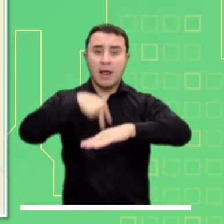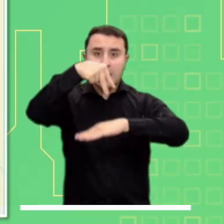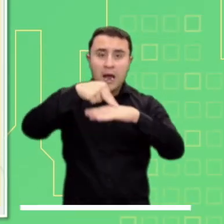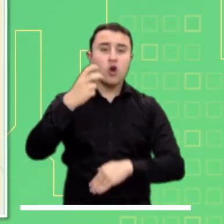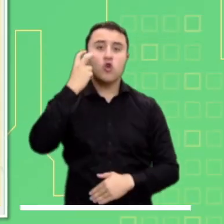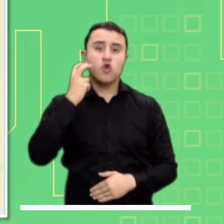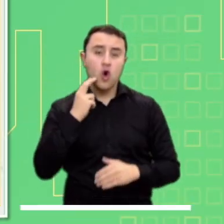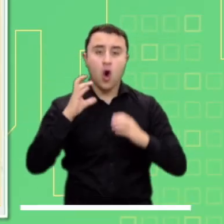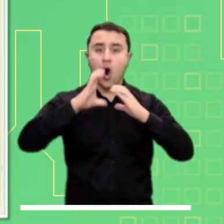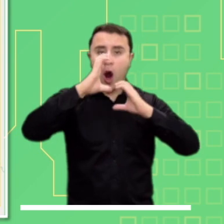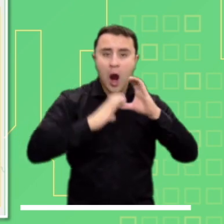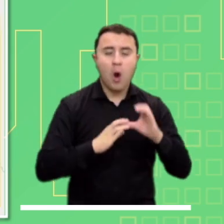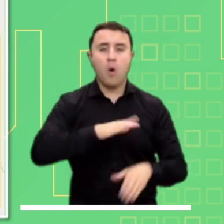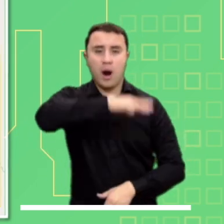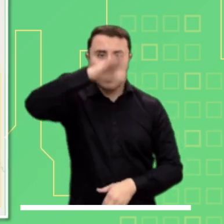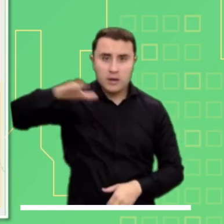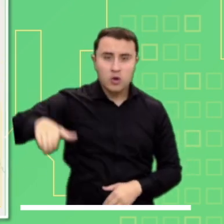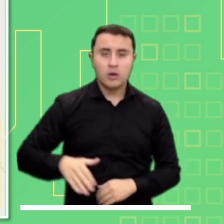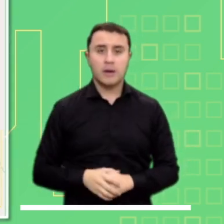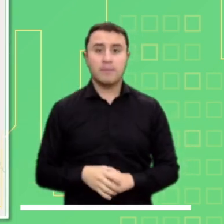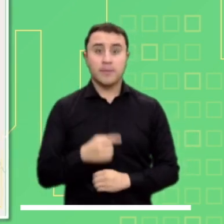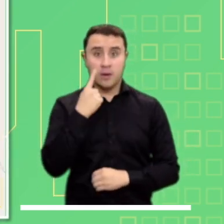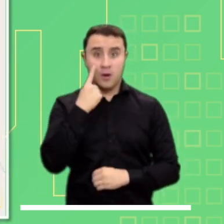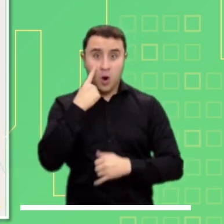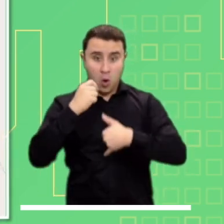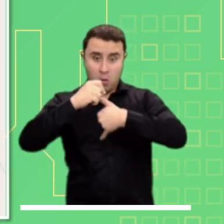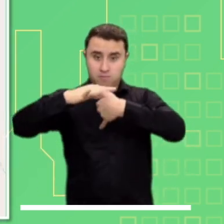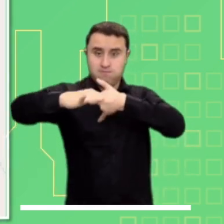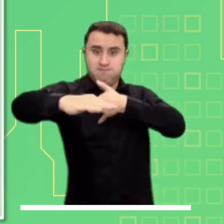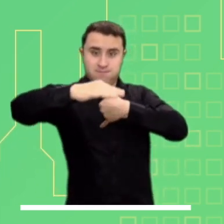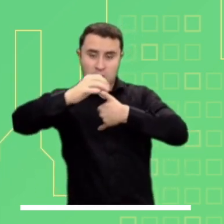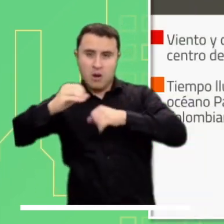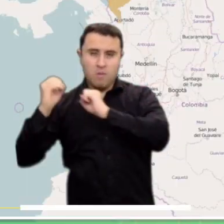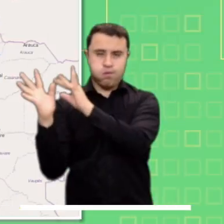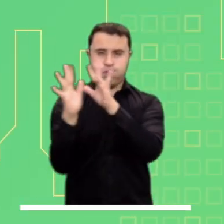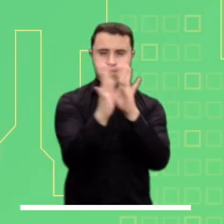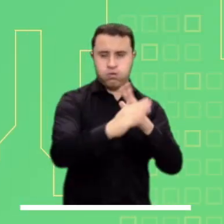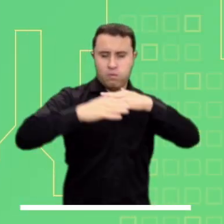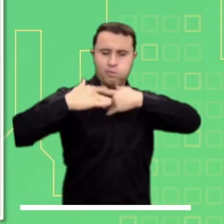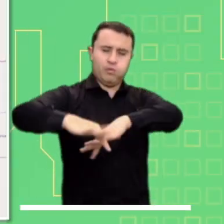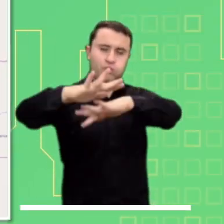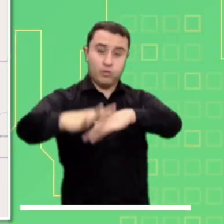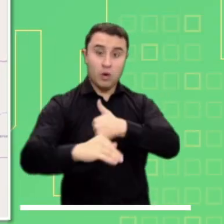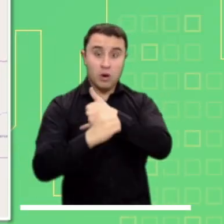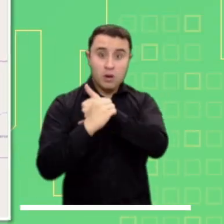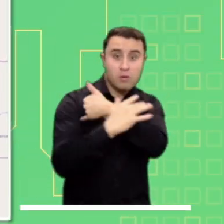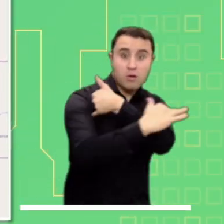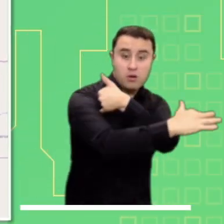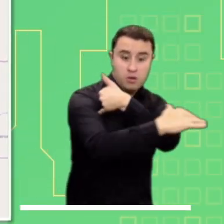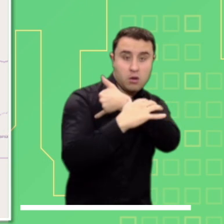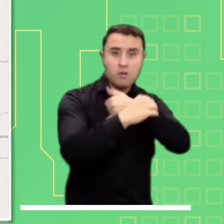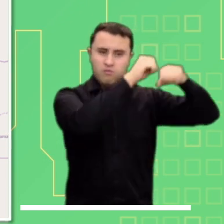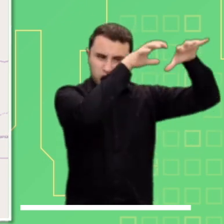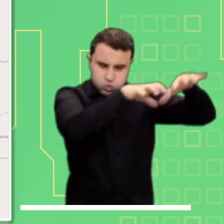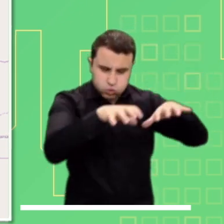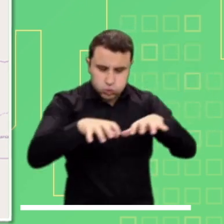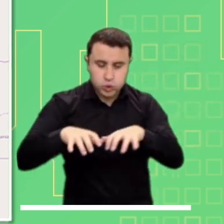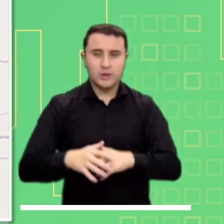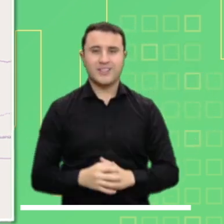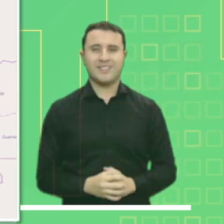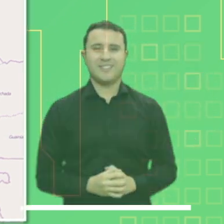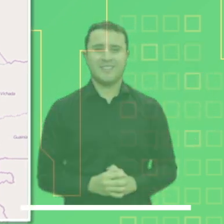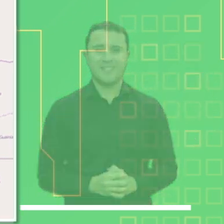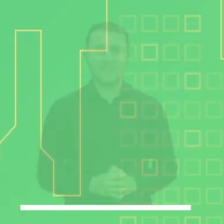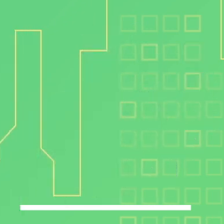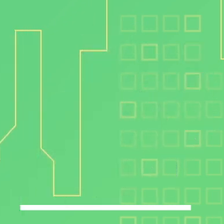Máxima alerta por posibles deslizamientos en Nariño, Chocó, Cauca y Antioquia. Viento y oleaje en el centro del Mar Caribe y por tiempo